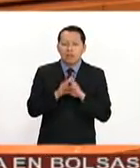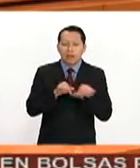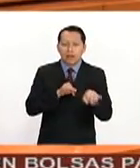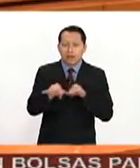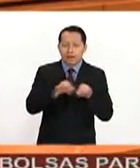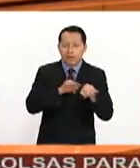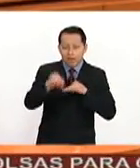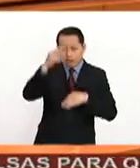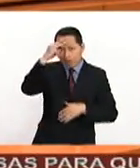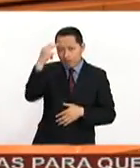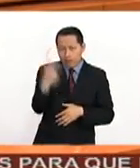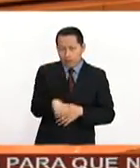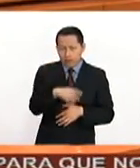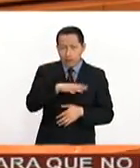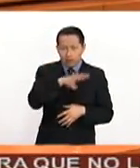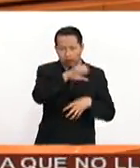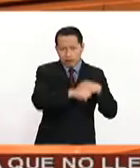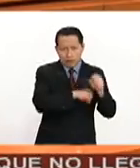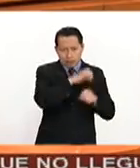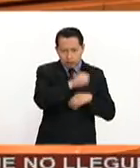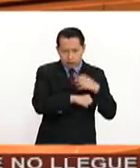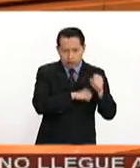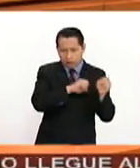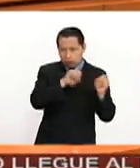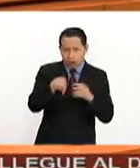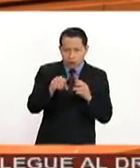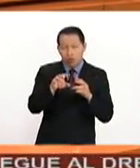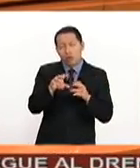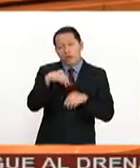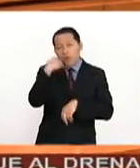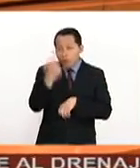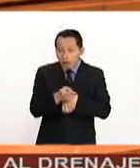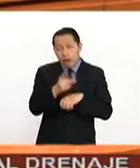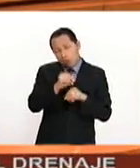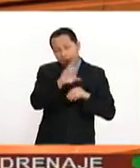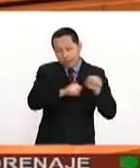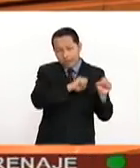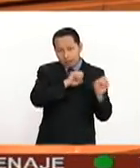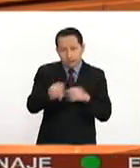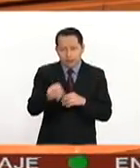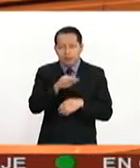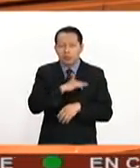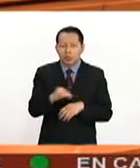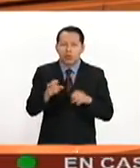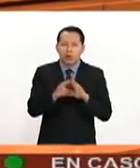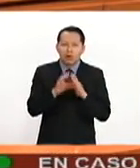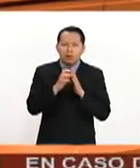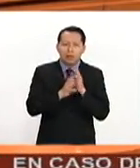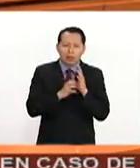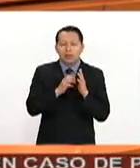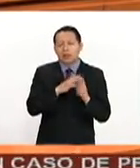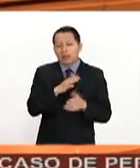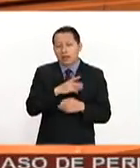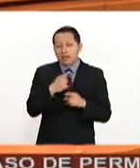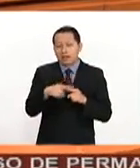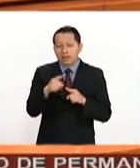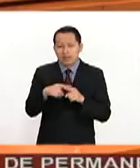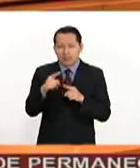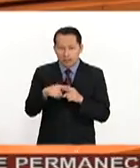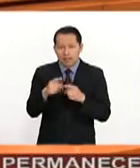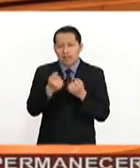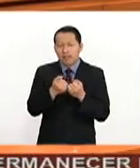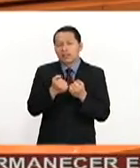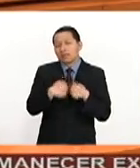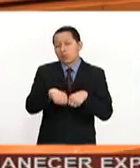mexicanos que sean repatriados de manera voluntaria por deportación, puedan acceder a sus ahorros, a sus depósitos de seguridad social